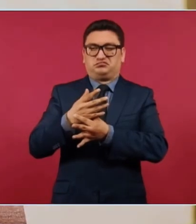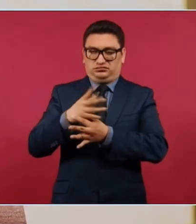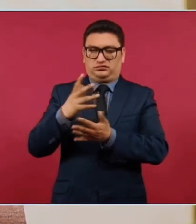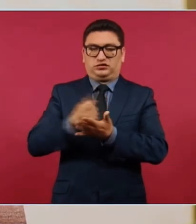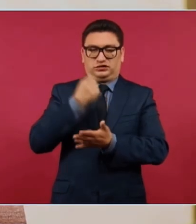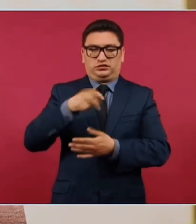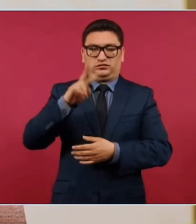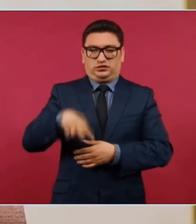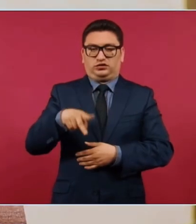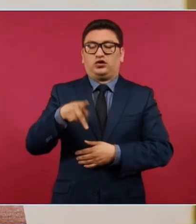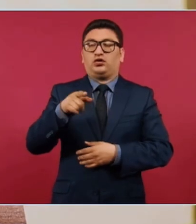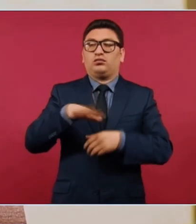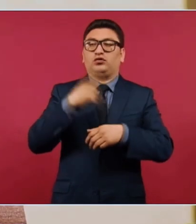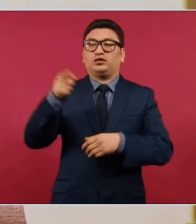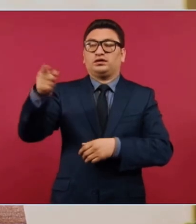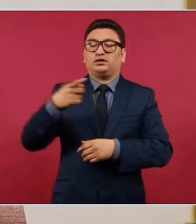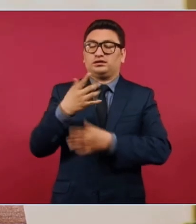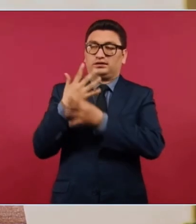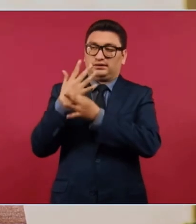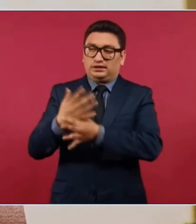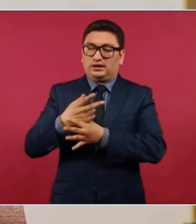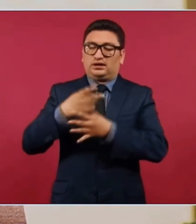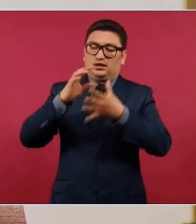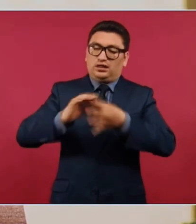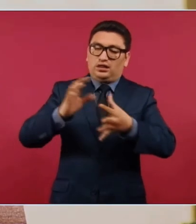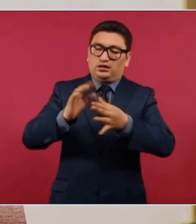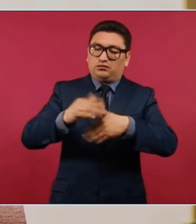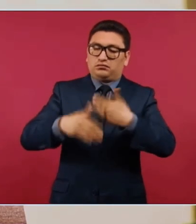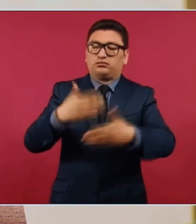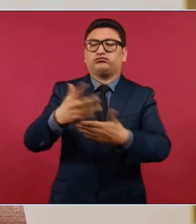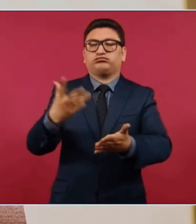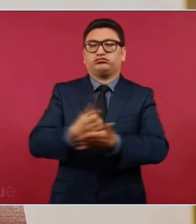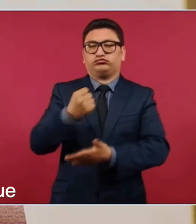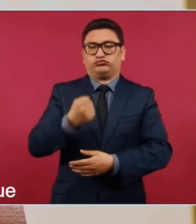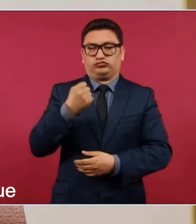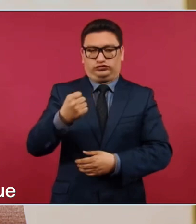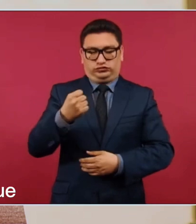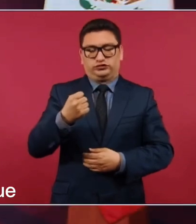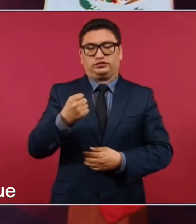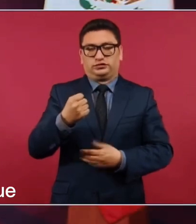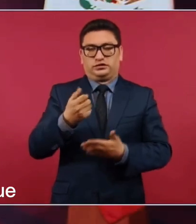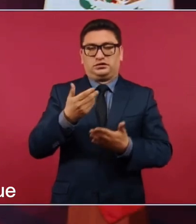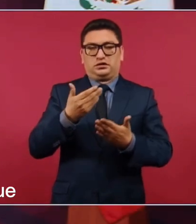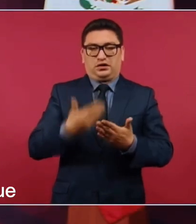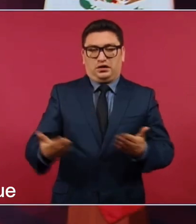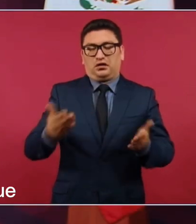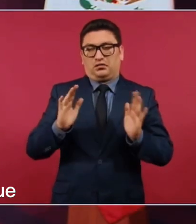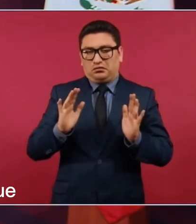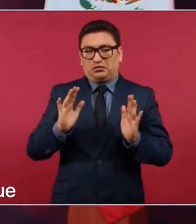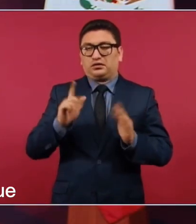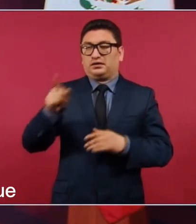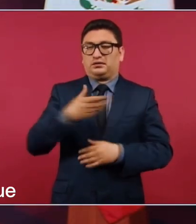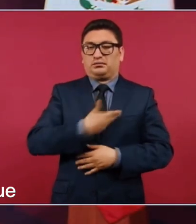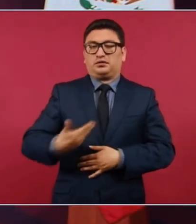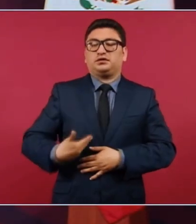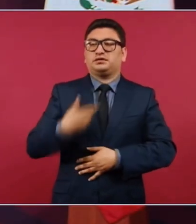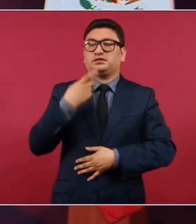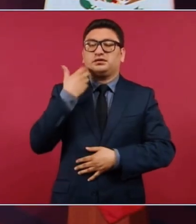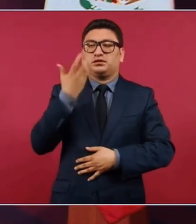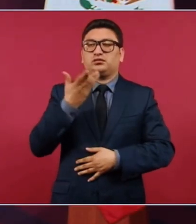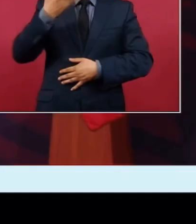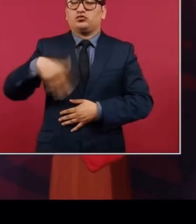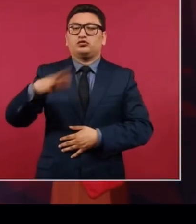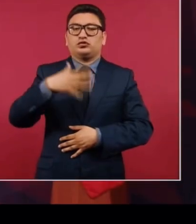Apostó fuerte por esa narrativa y ganó fuerte. Y desde ahora es previsible que el presidente busque